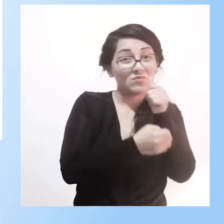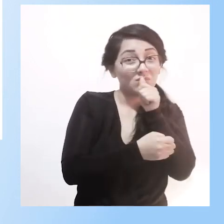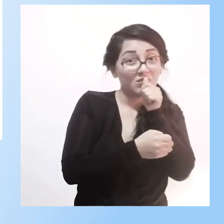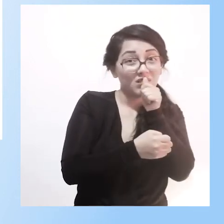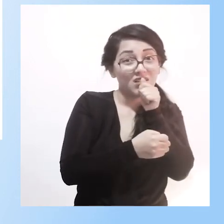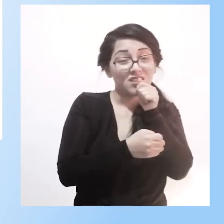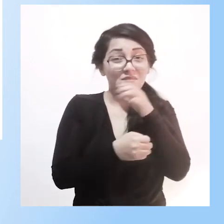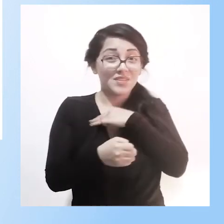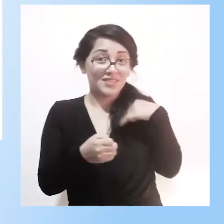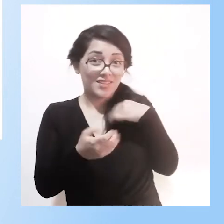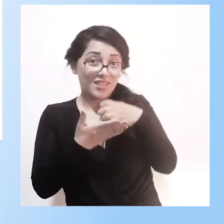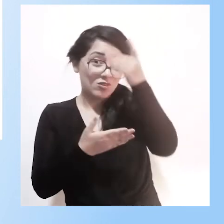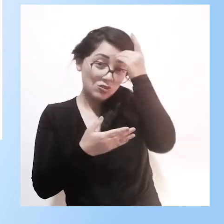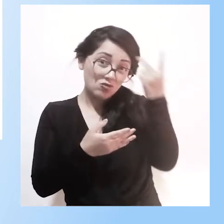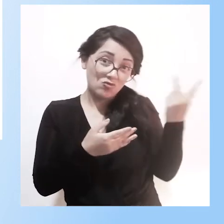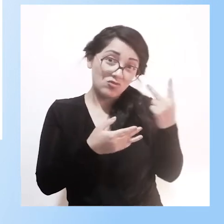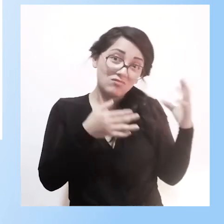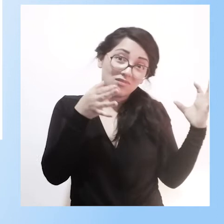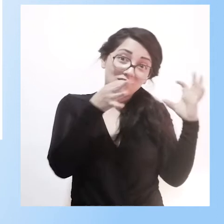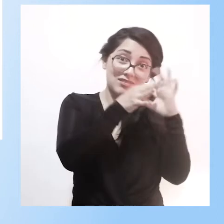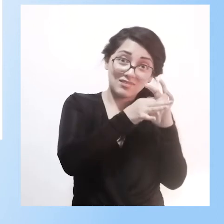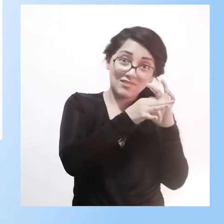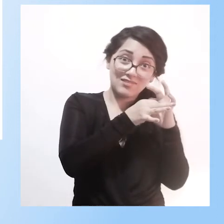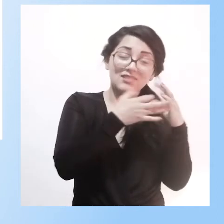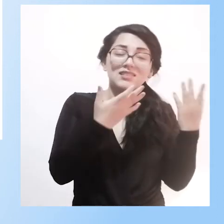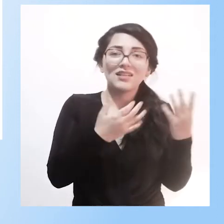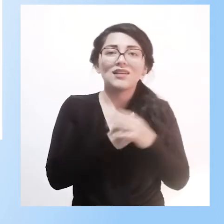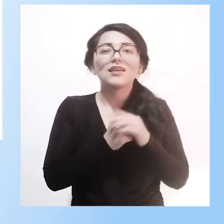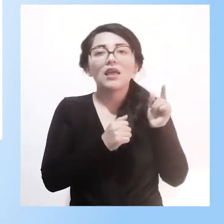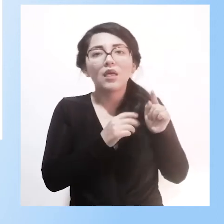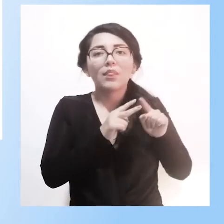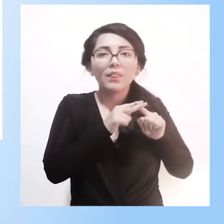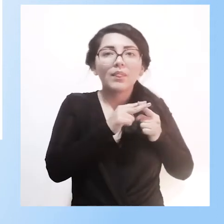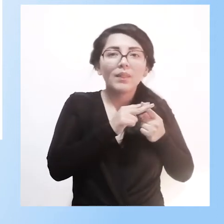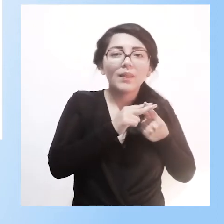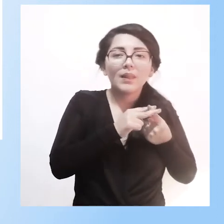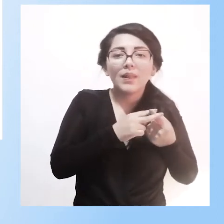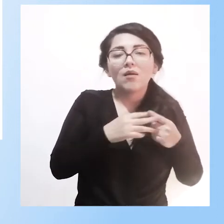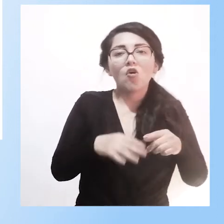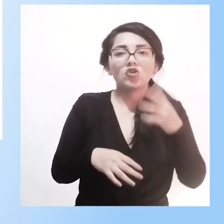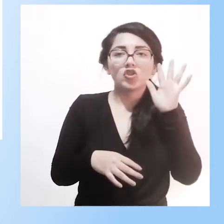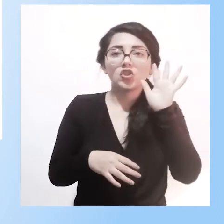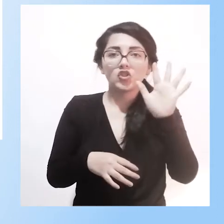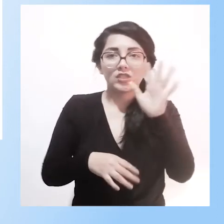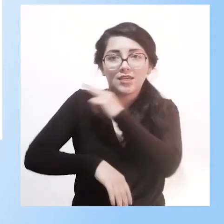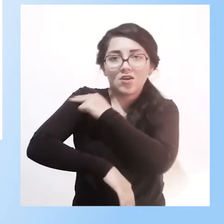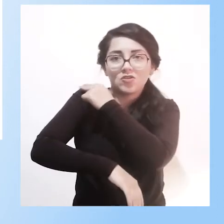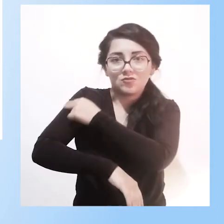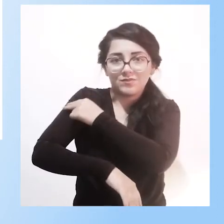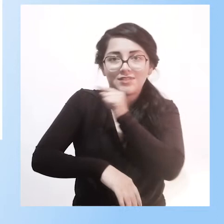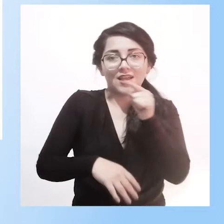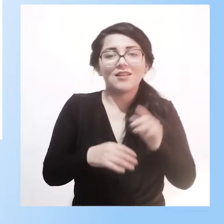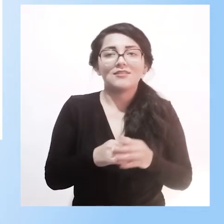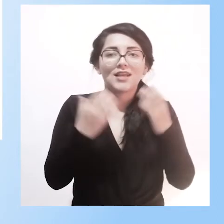y el Ministerio de Educación. Entonces, ahí se iniciaron con la implementación de cinco establecimientos de salud, los